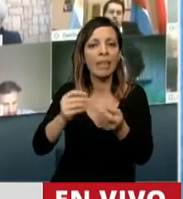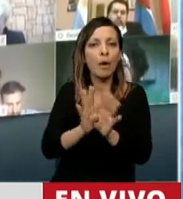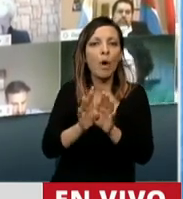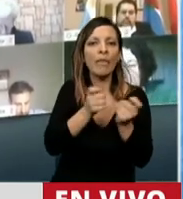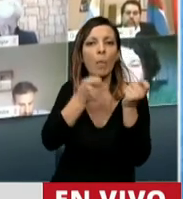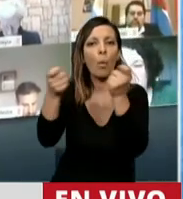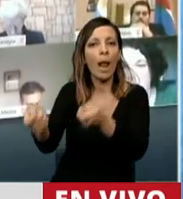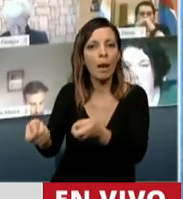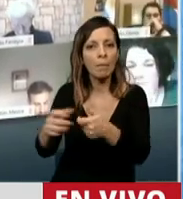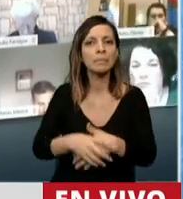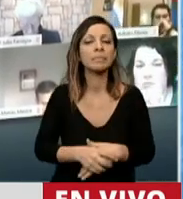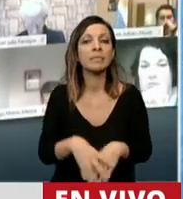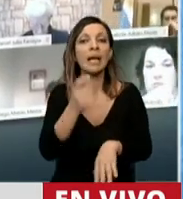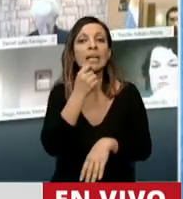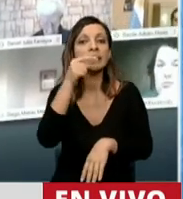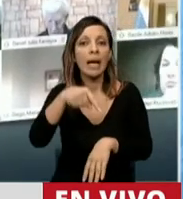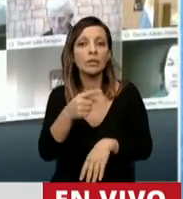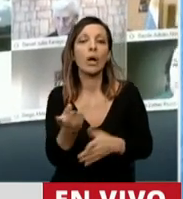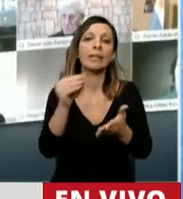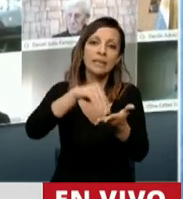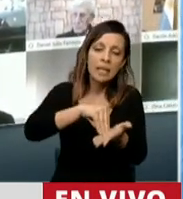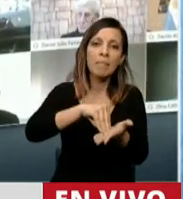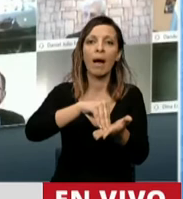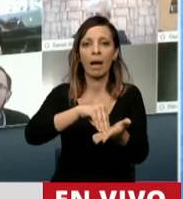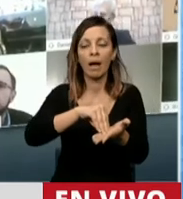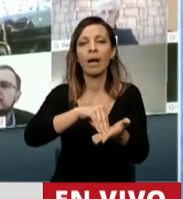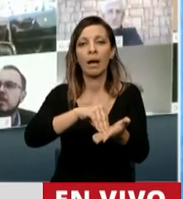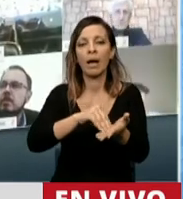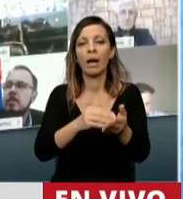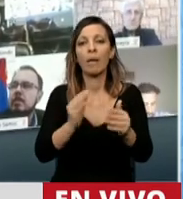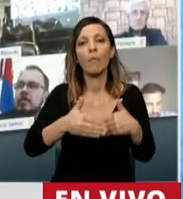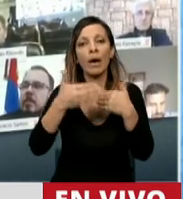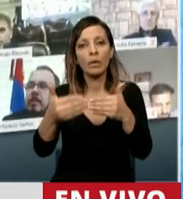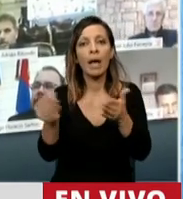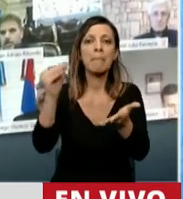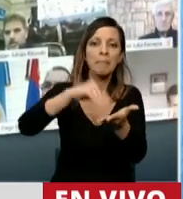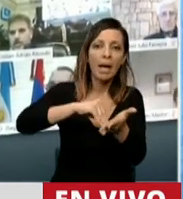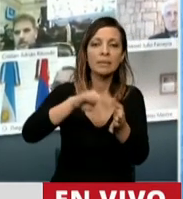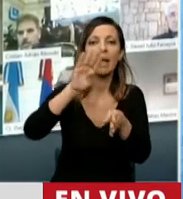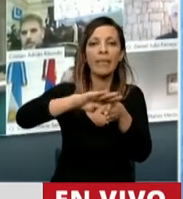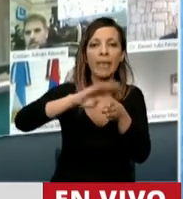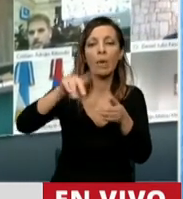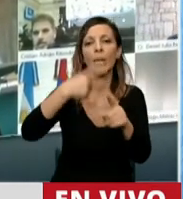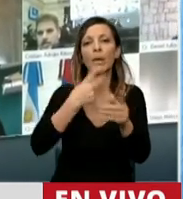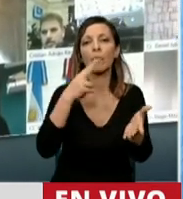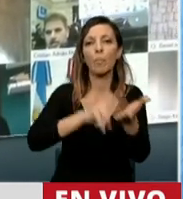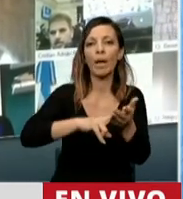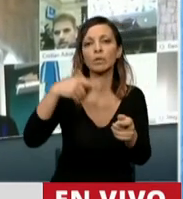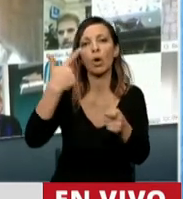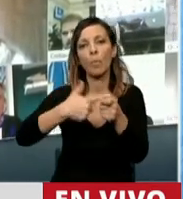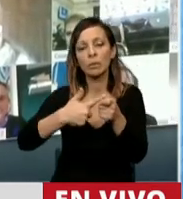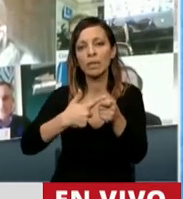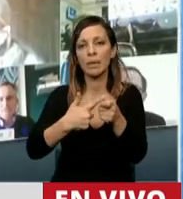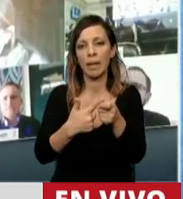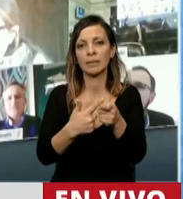si a esto le agregamos que se incorporan a la moratoria las deudas por el impuesto a los combustibles que